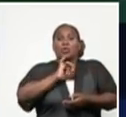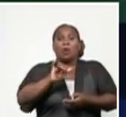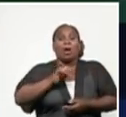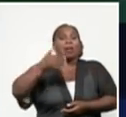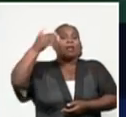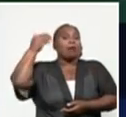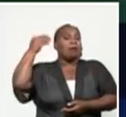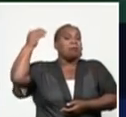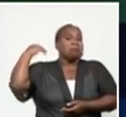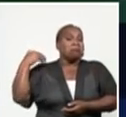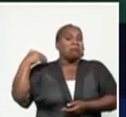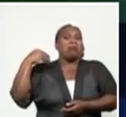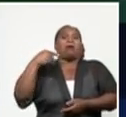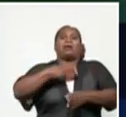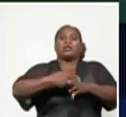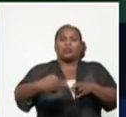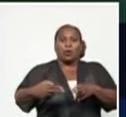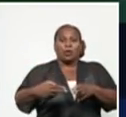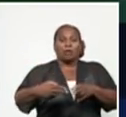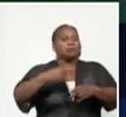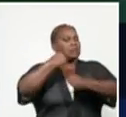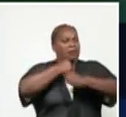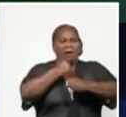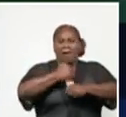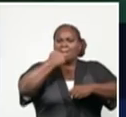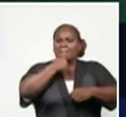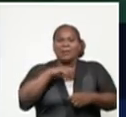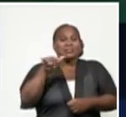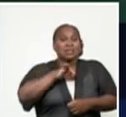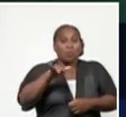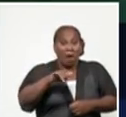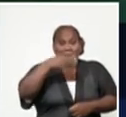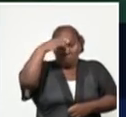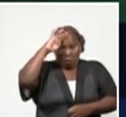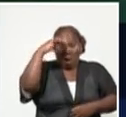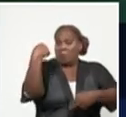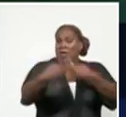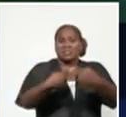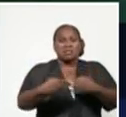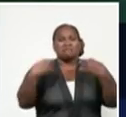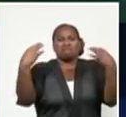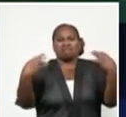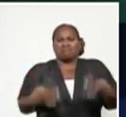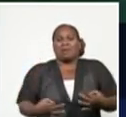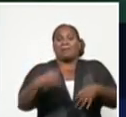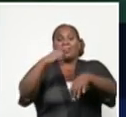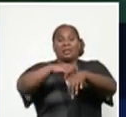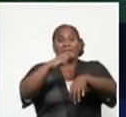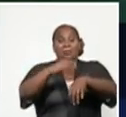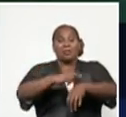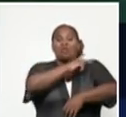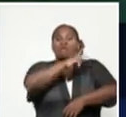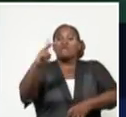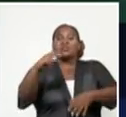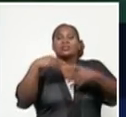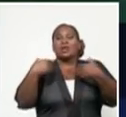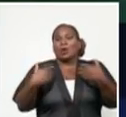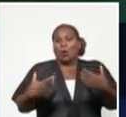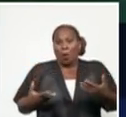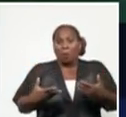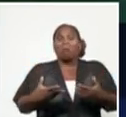historia, hay que echar el extra como lo sabemos echar los cubanos, lo que en esta ocasión para vencer esta contagiosa